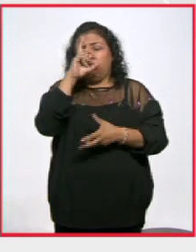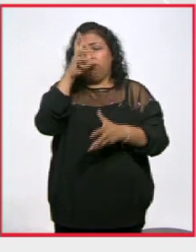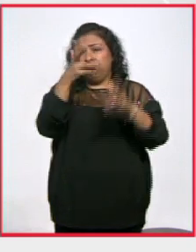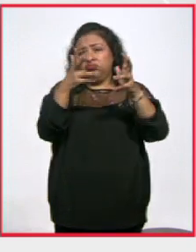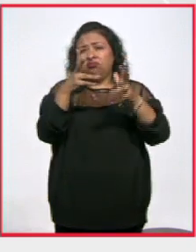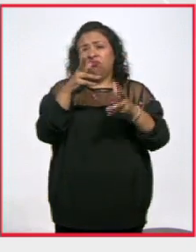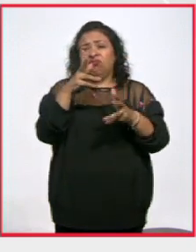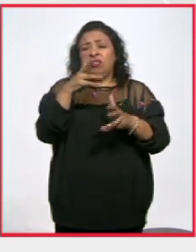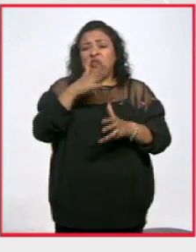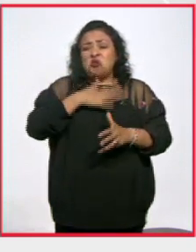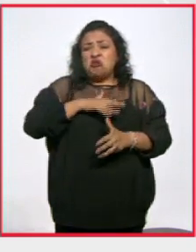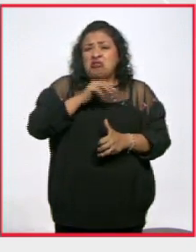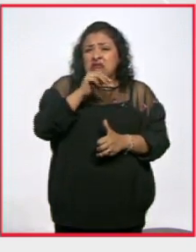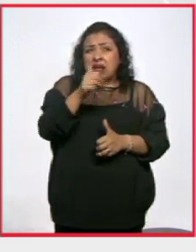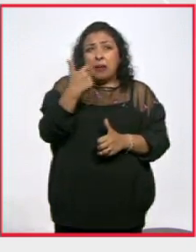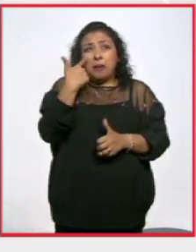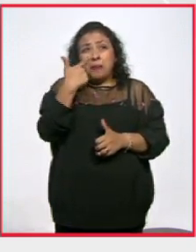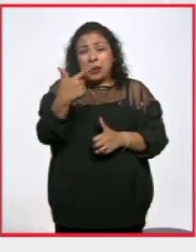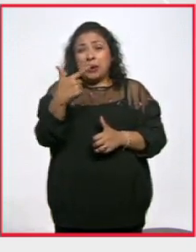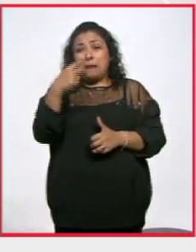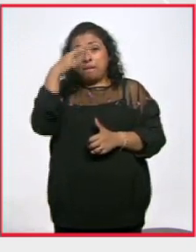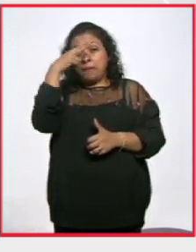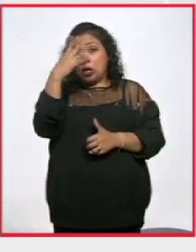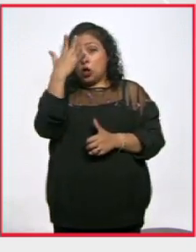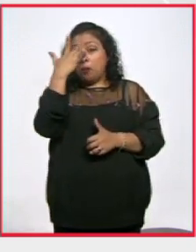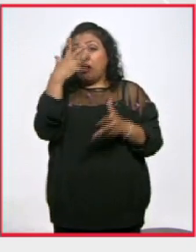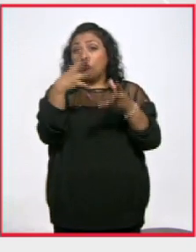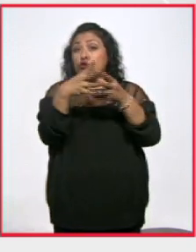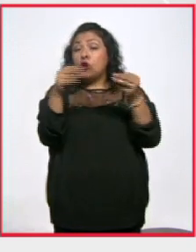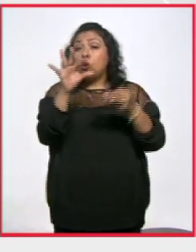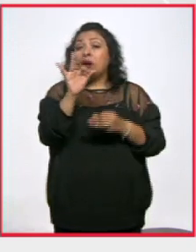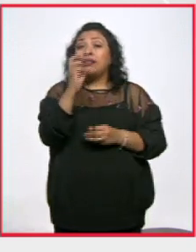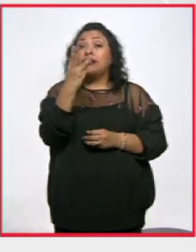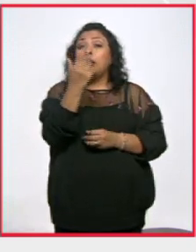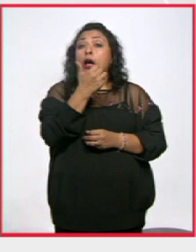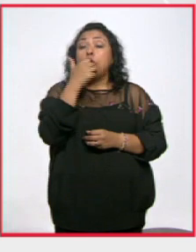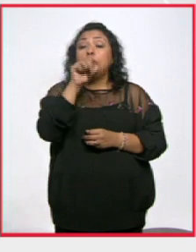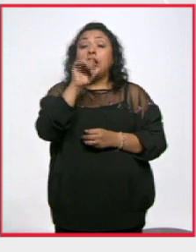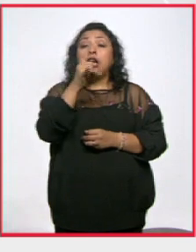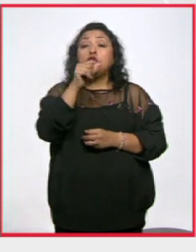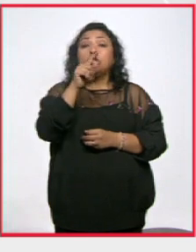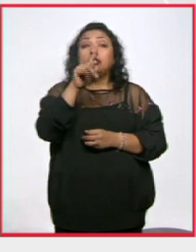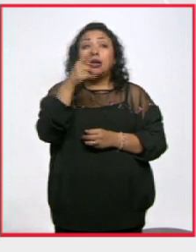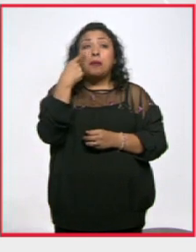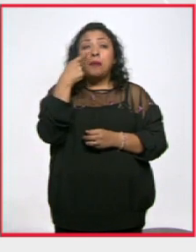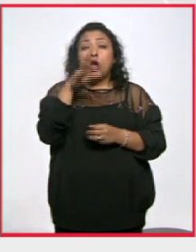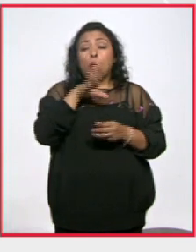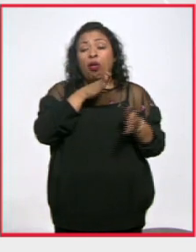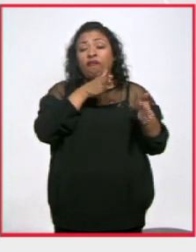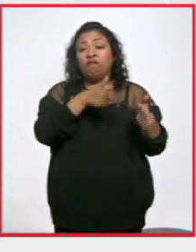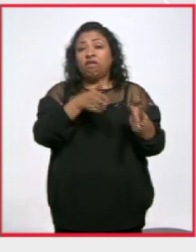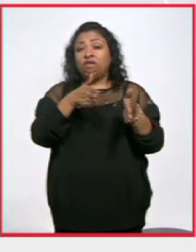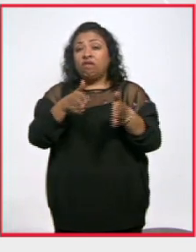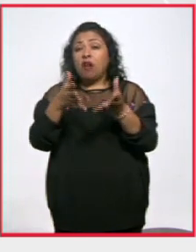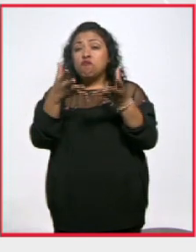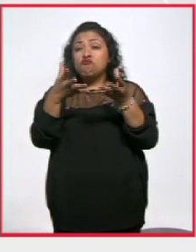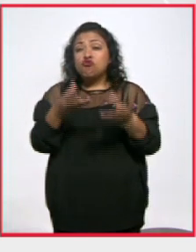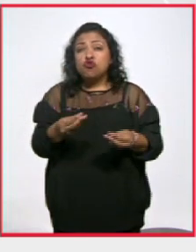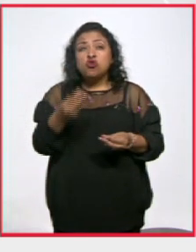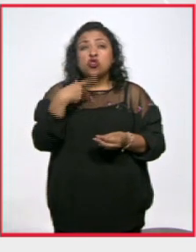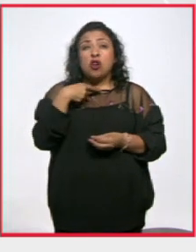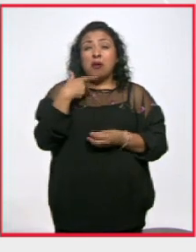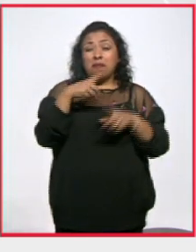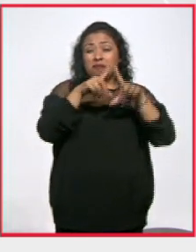Es el México mágico donde desaparecen a 43 estudiantes de Ayotzinapa, la República de las Fosas Clandestinas, el país